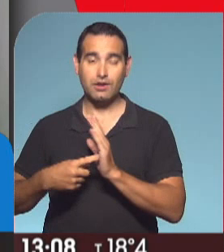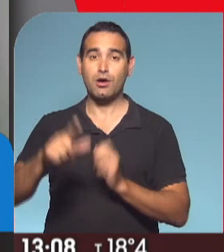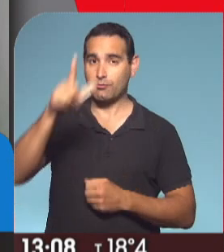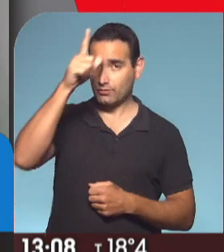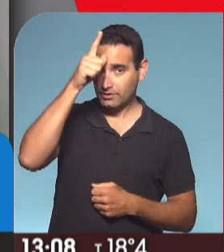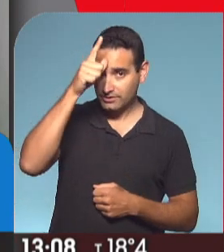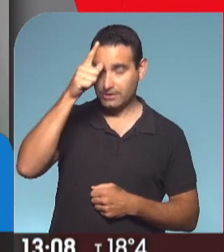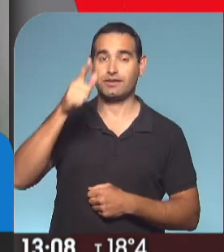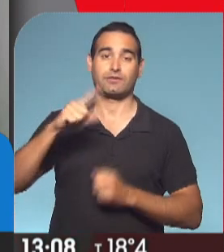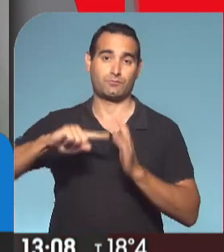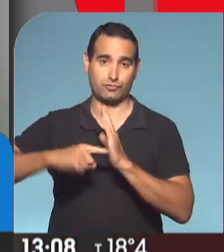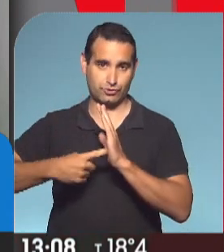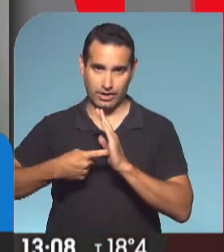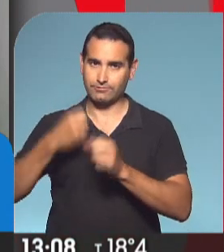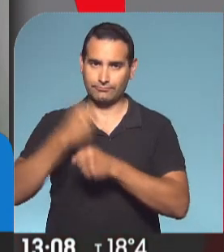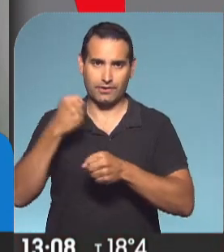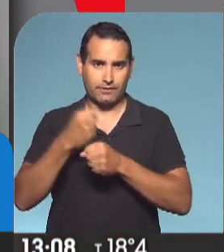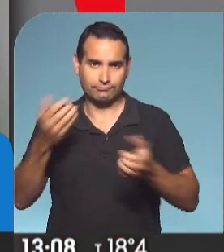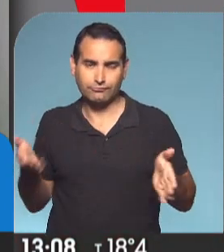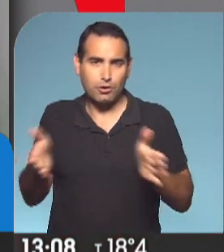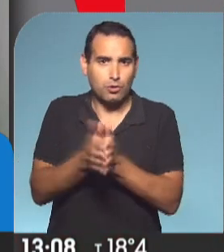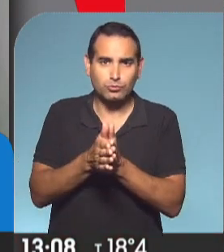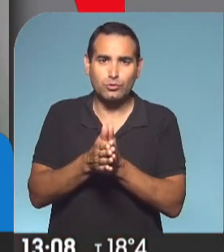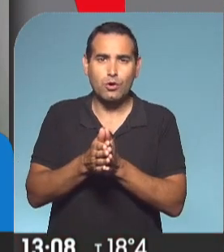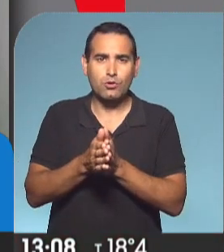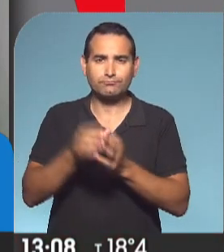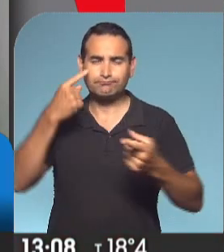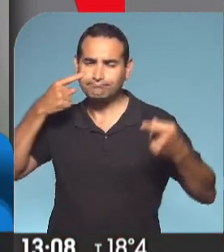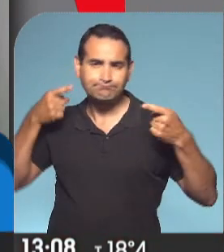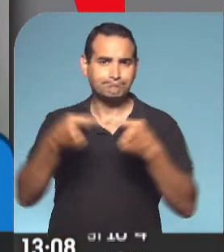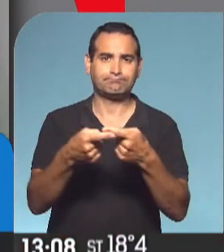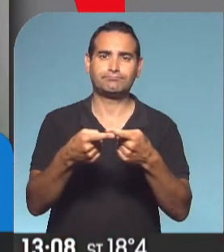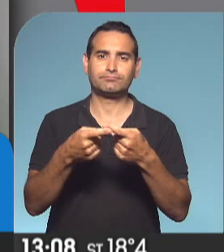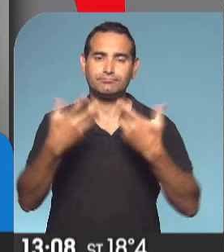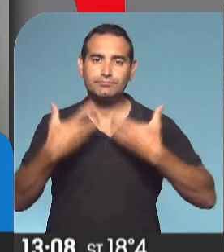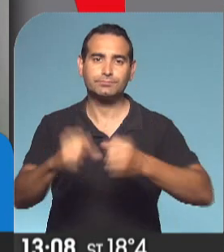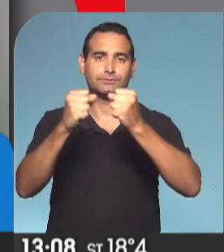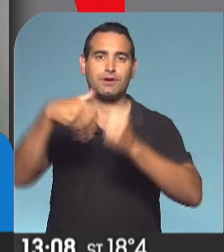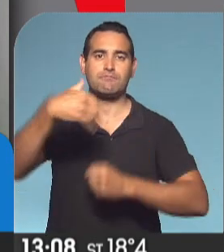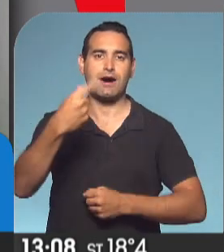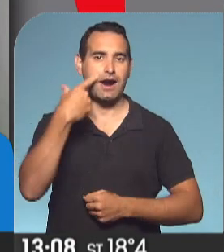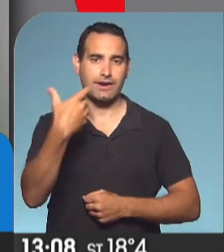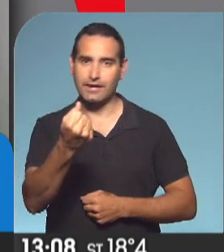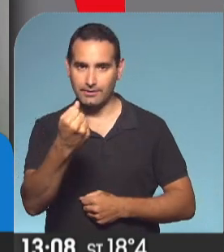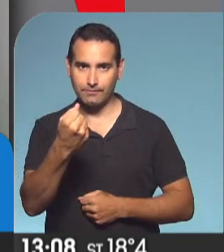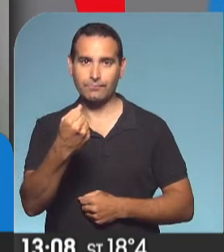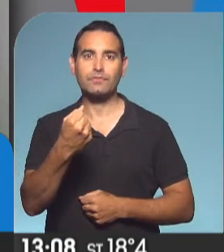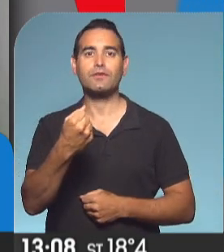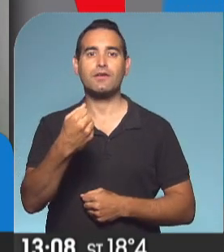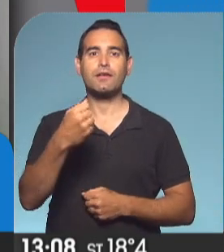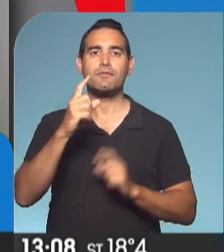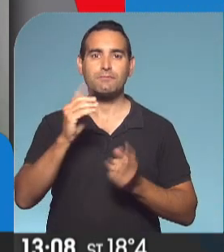fuerzas de la policía de la ciudad de Buenos Aires, cuyo único objetivo es encontrar a Maya y seguir el